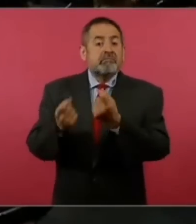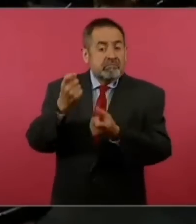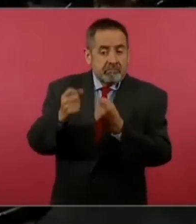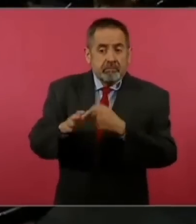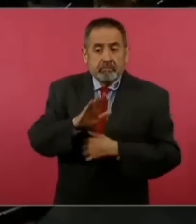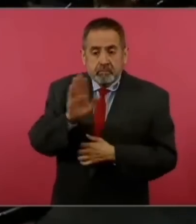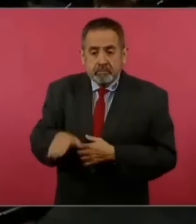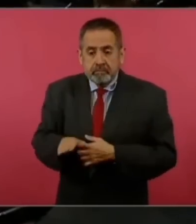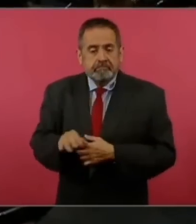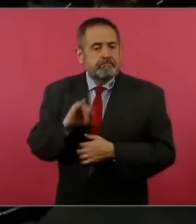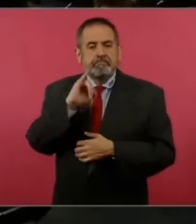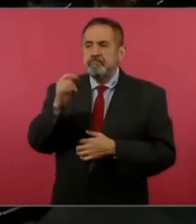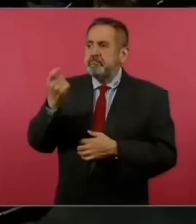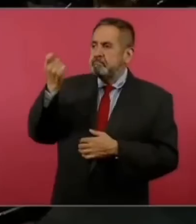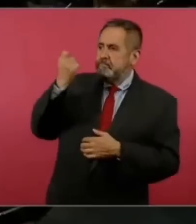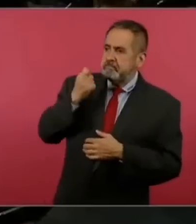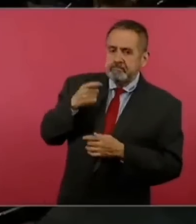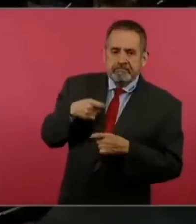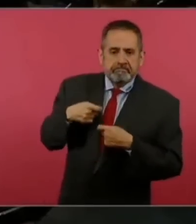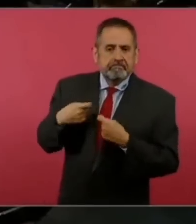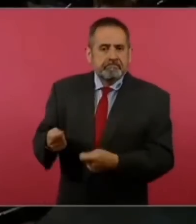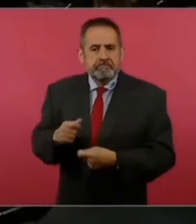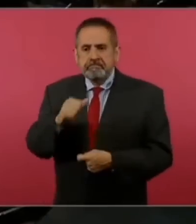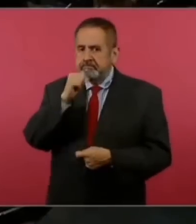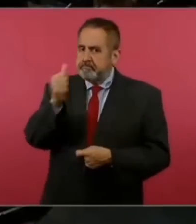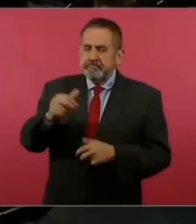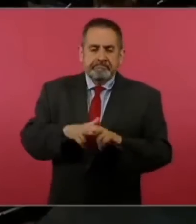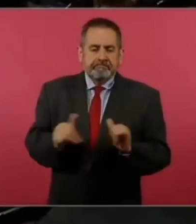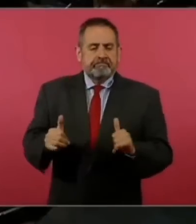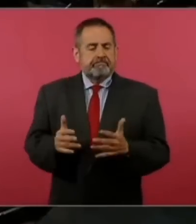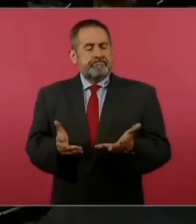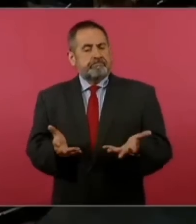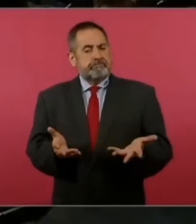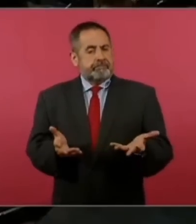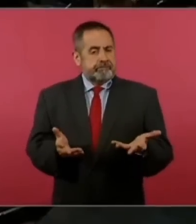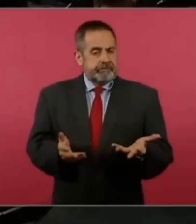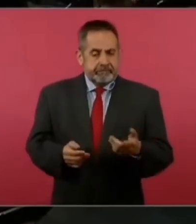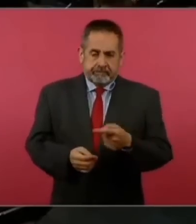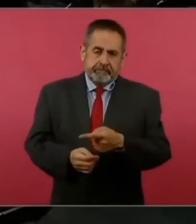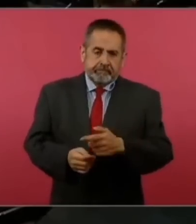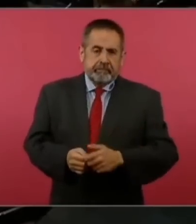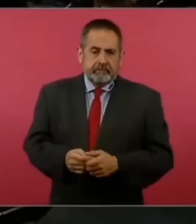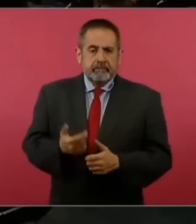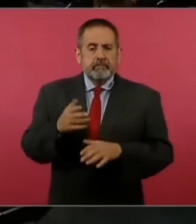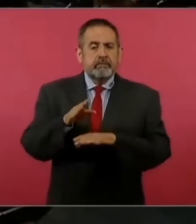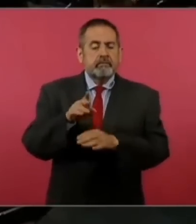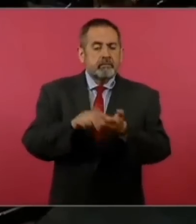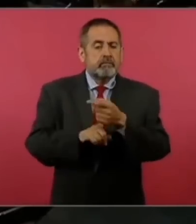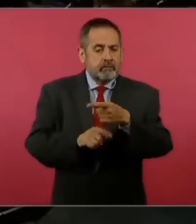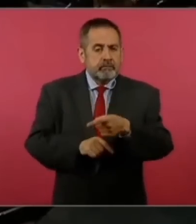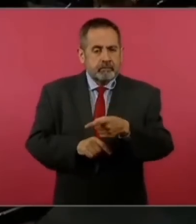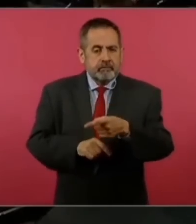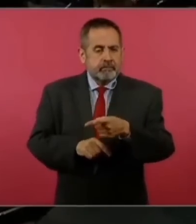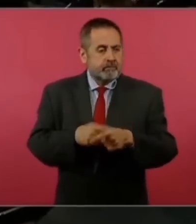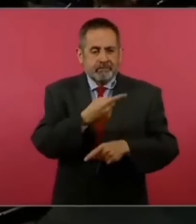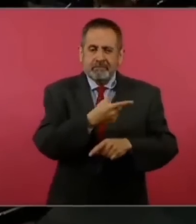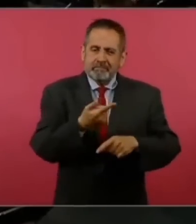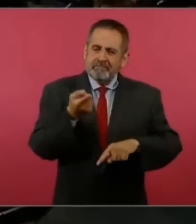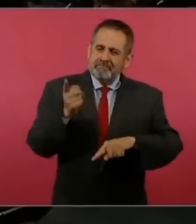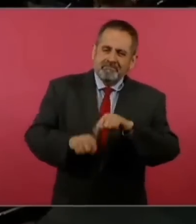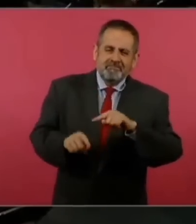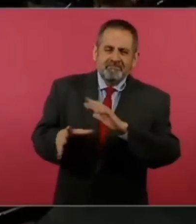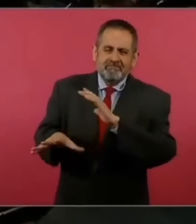y no recibieron ni vieron nunca su pensión y pues sobre todo este este saqueo